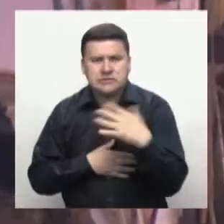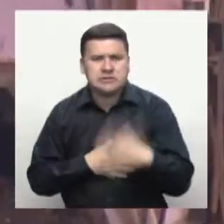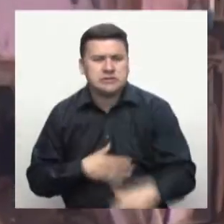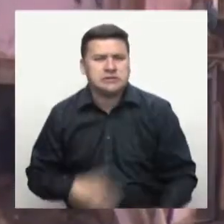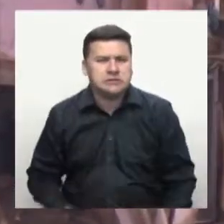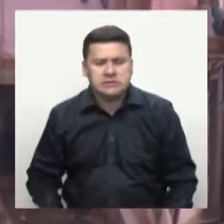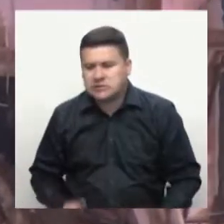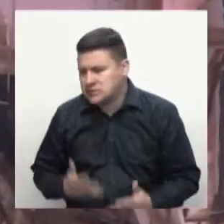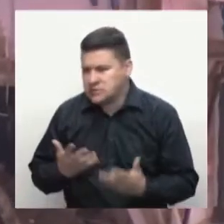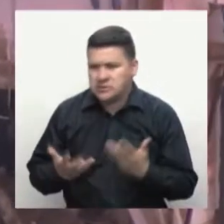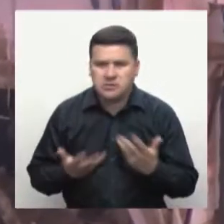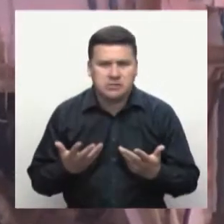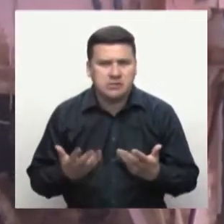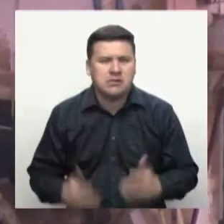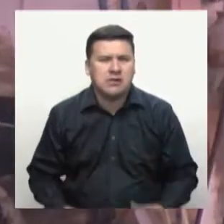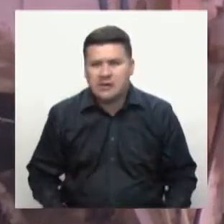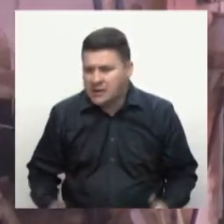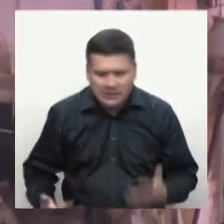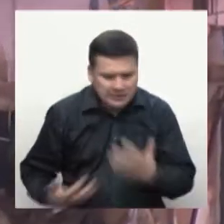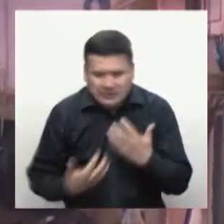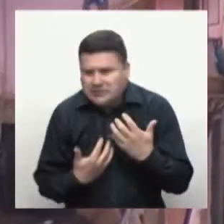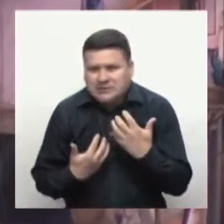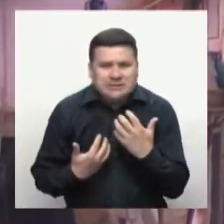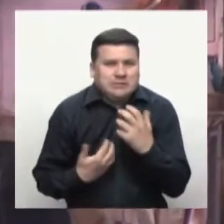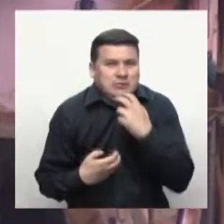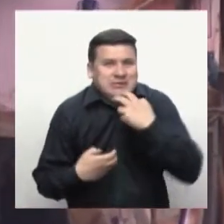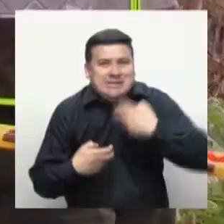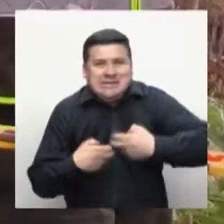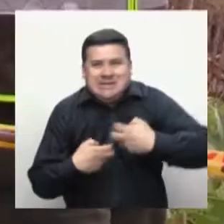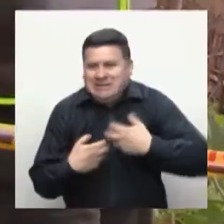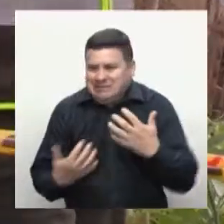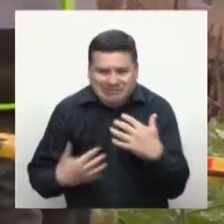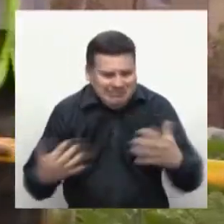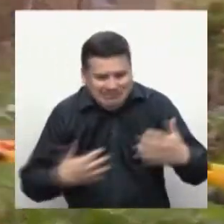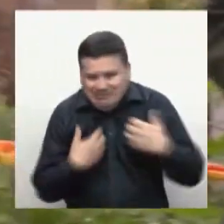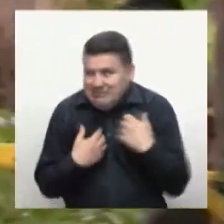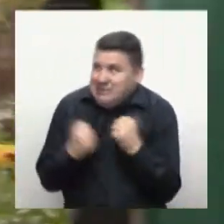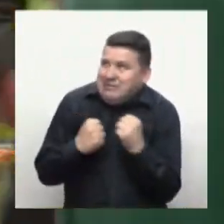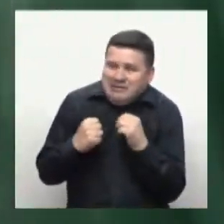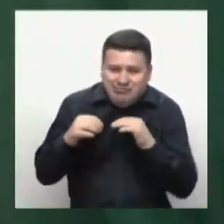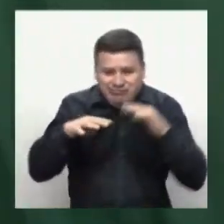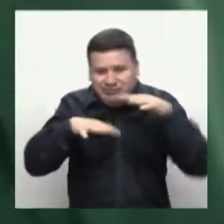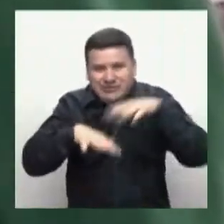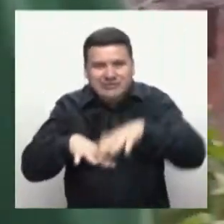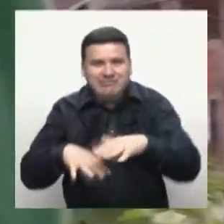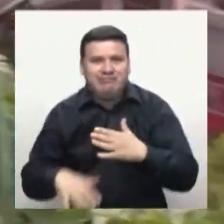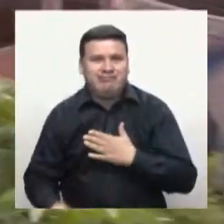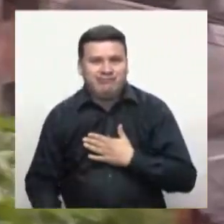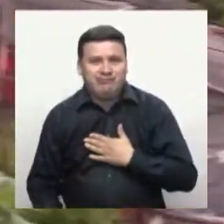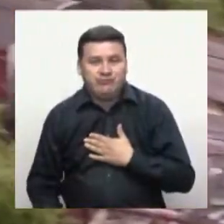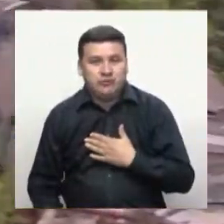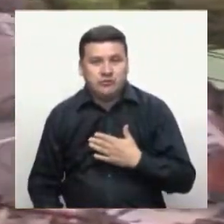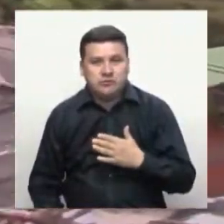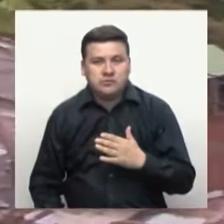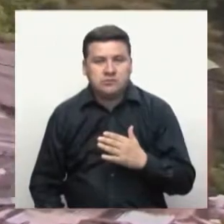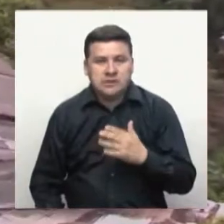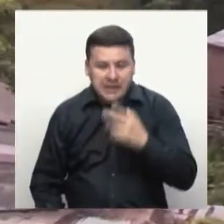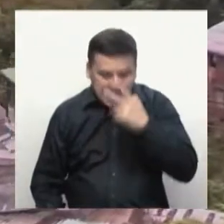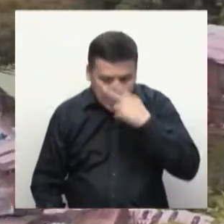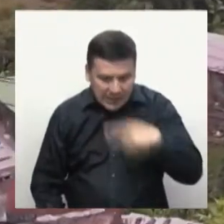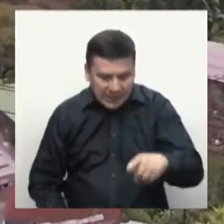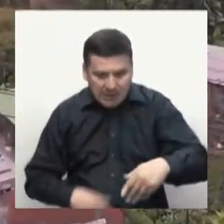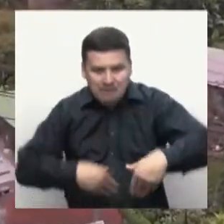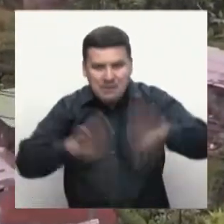particularmente despaché a mi hija en un taxi. Los grupos en los que nos encontramos se